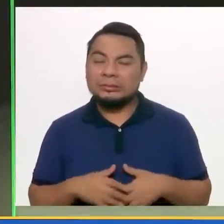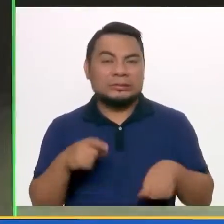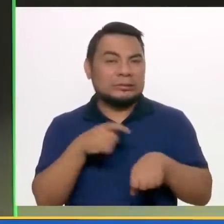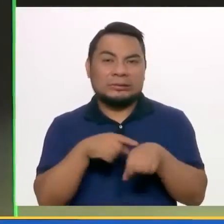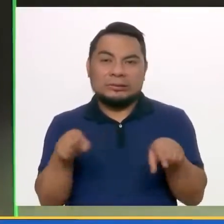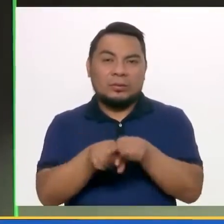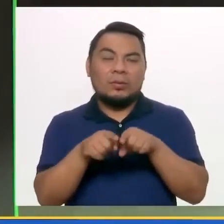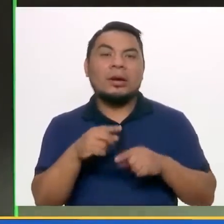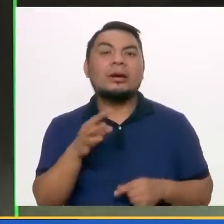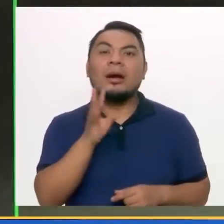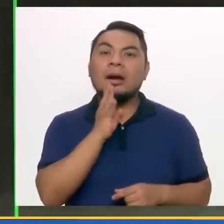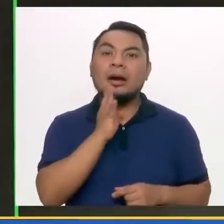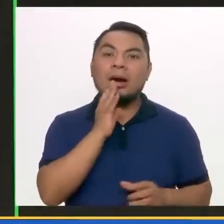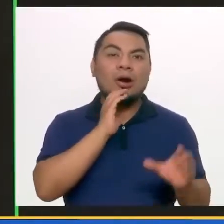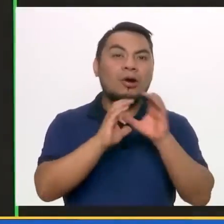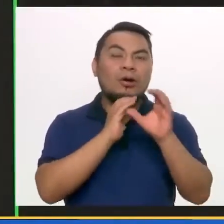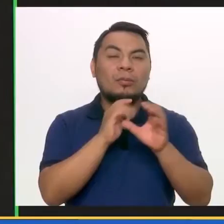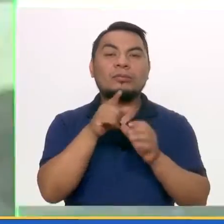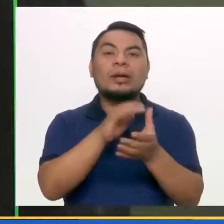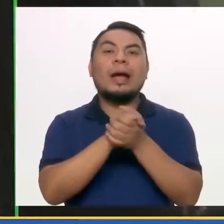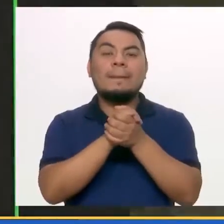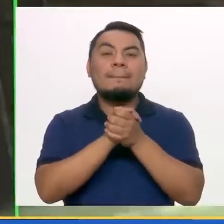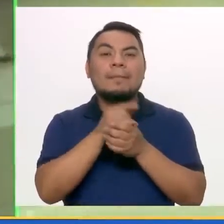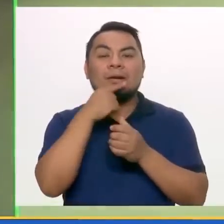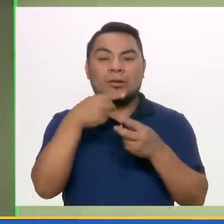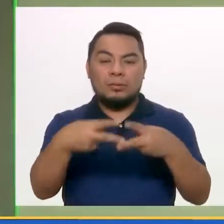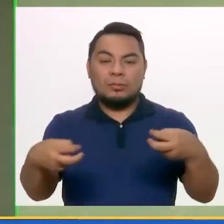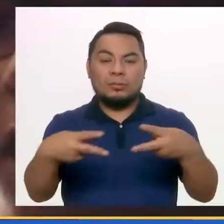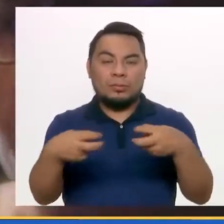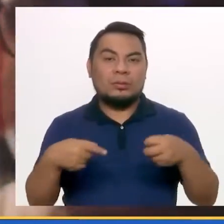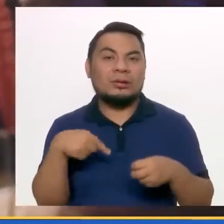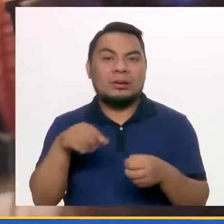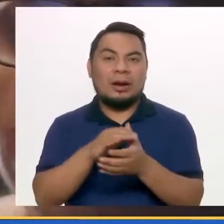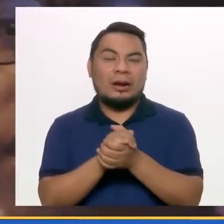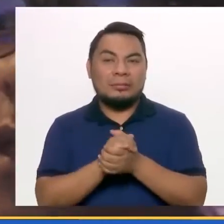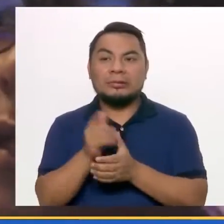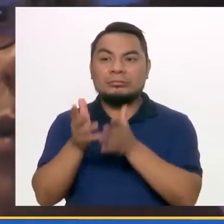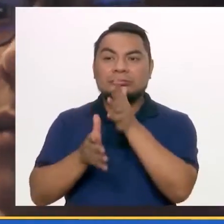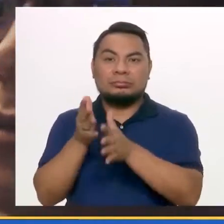dicho, en tiempo real, de todo lo que van conversando los amigos mientras van jugando.